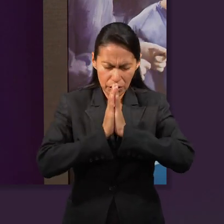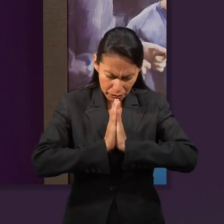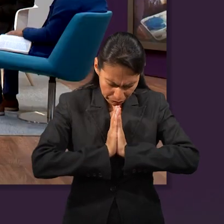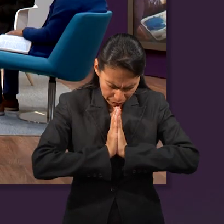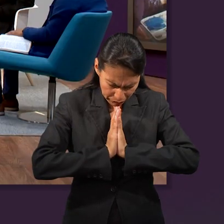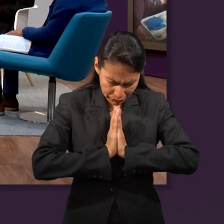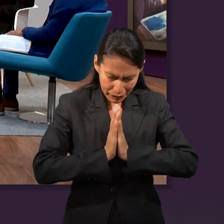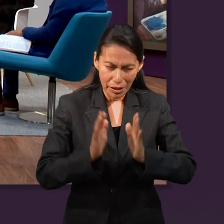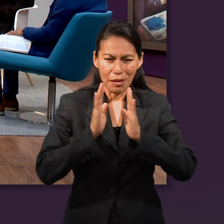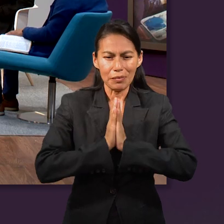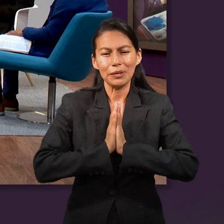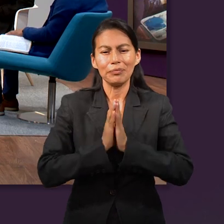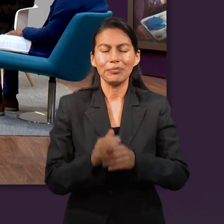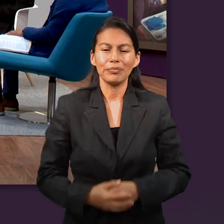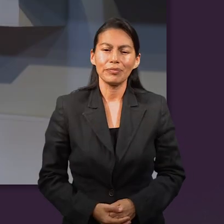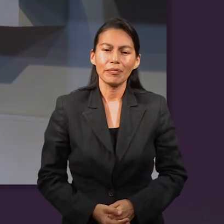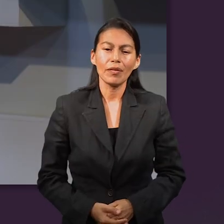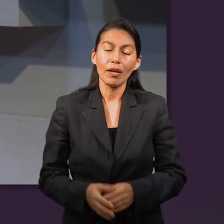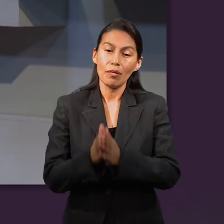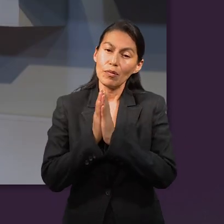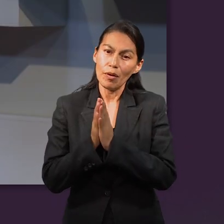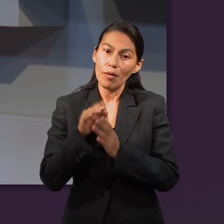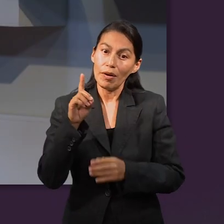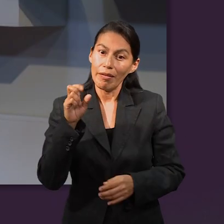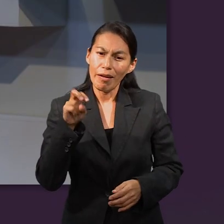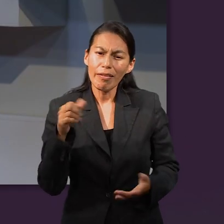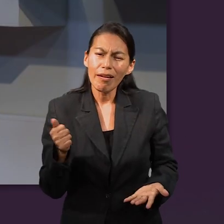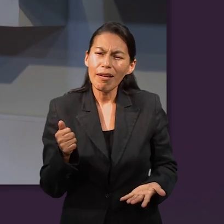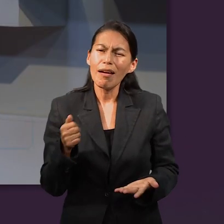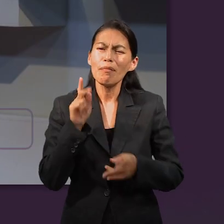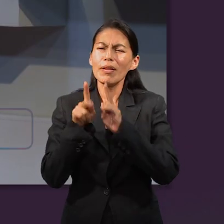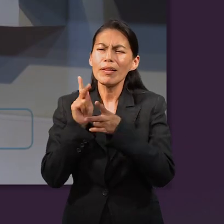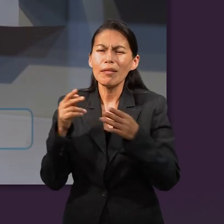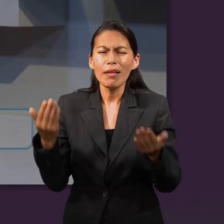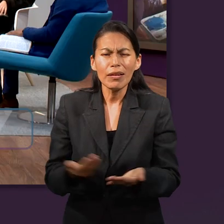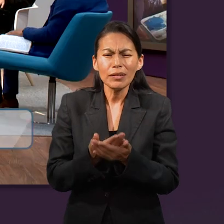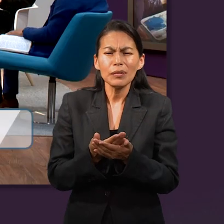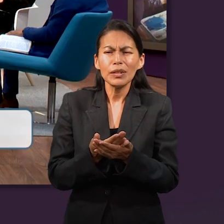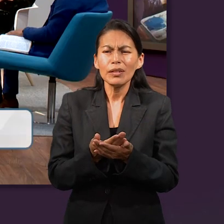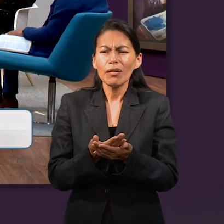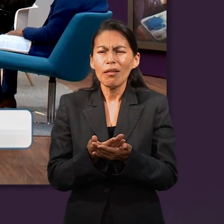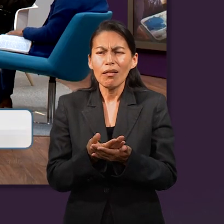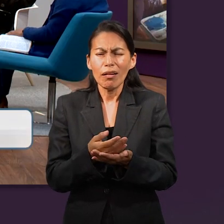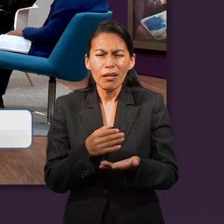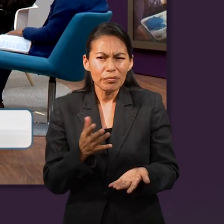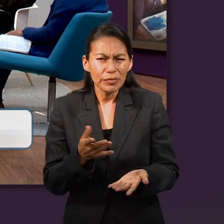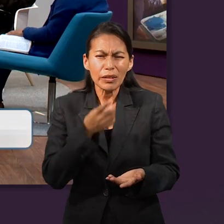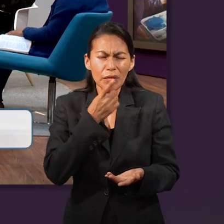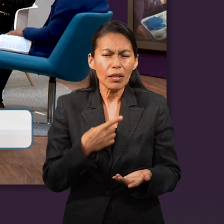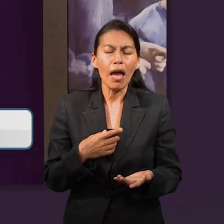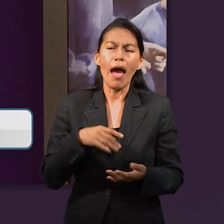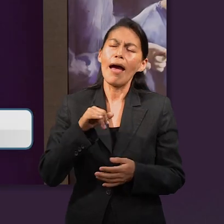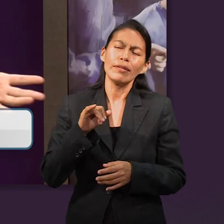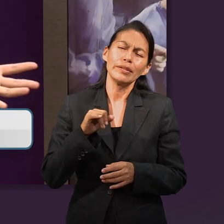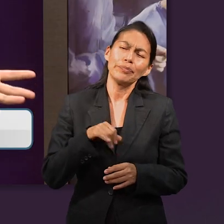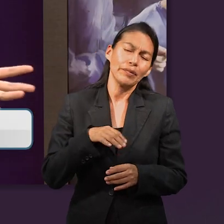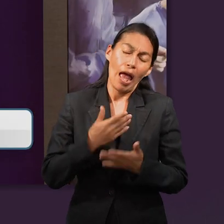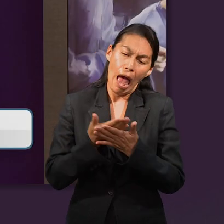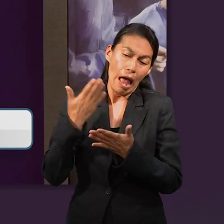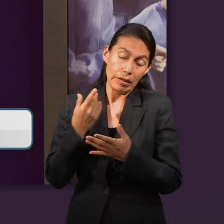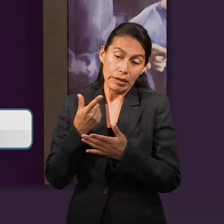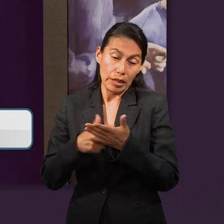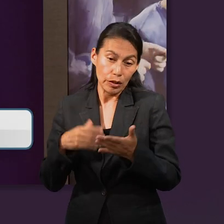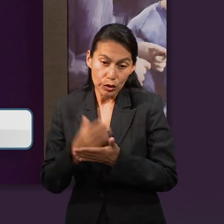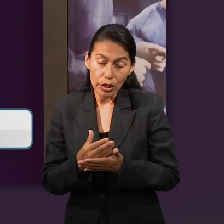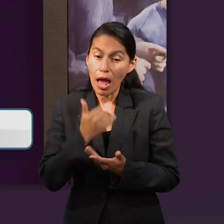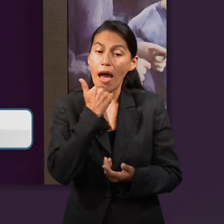nombre de Jesús. Amén. Amén. Dana, cuéntame cómo fue lo del nacimiento de... Así es. Bueno, ya estuvimos aprendiendo en las